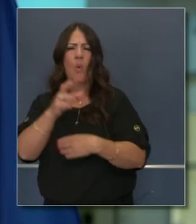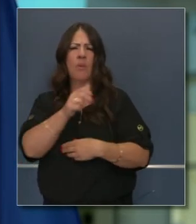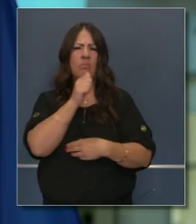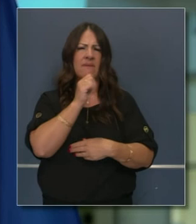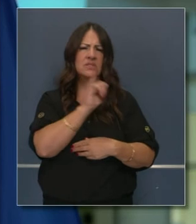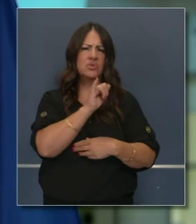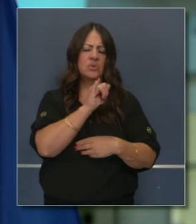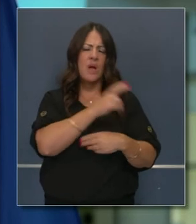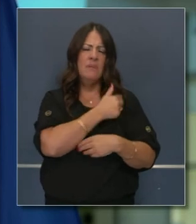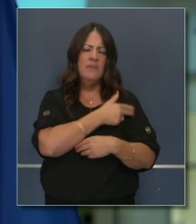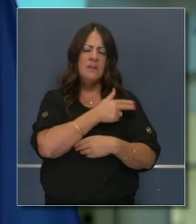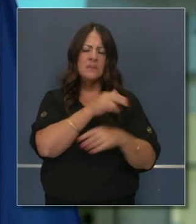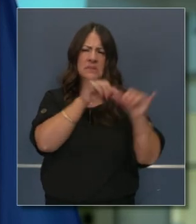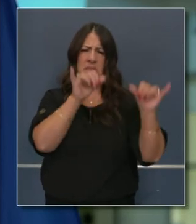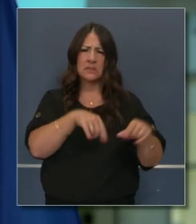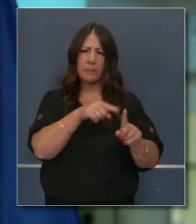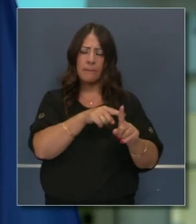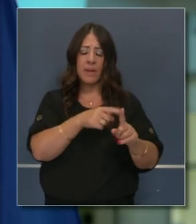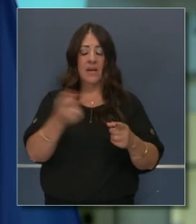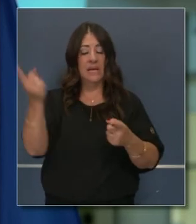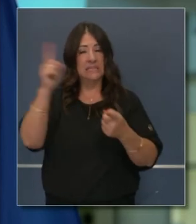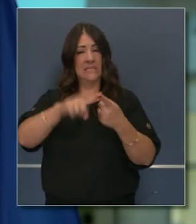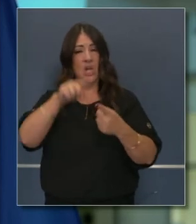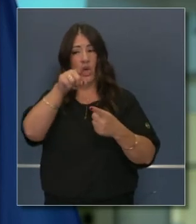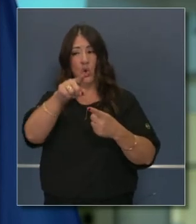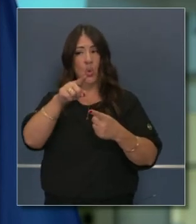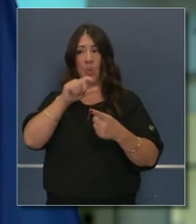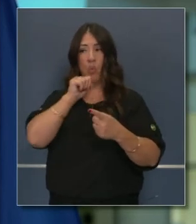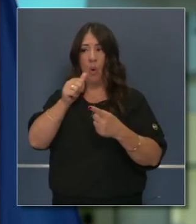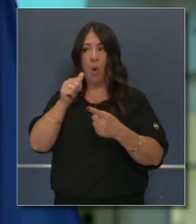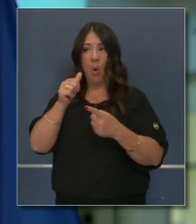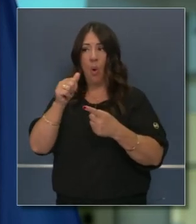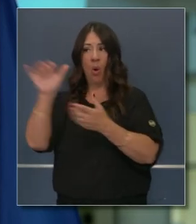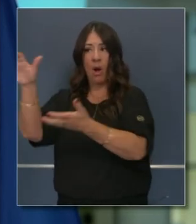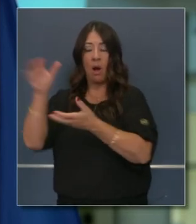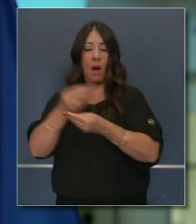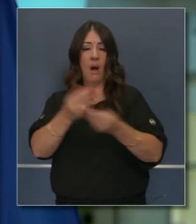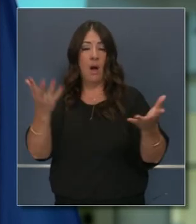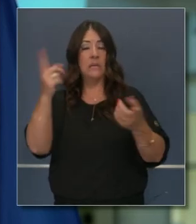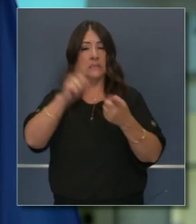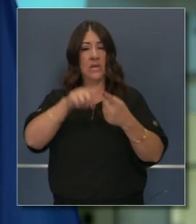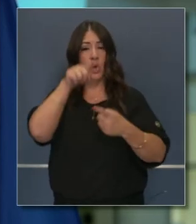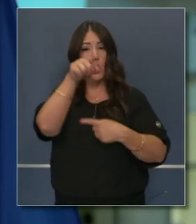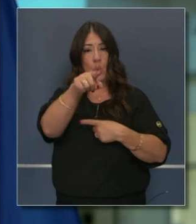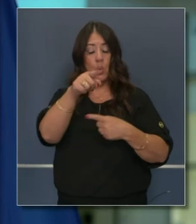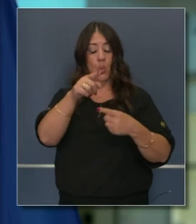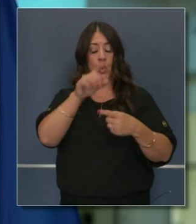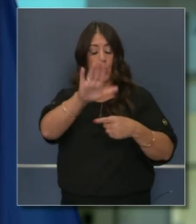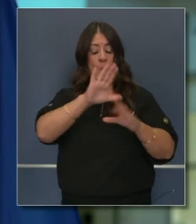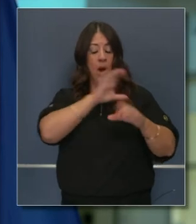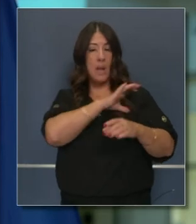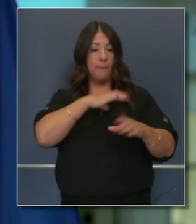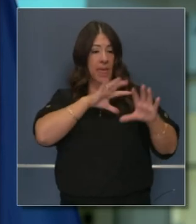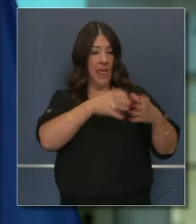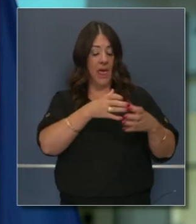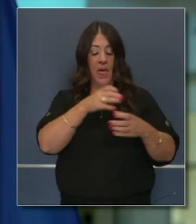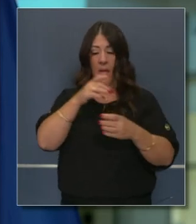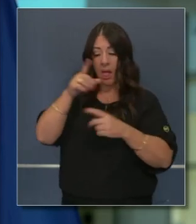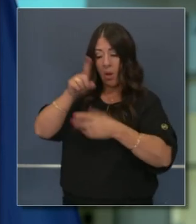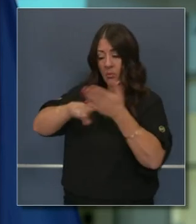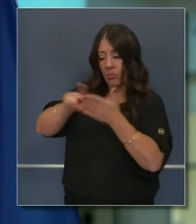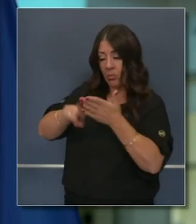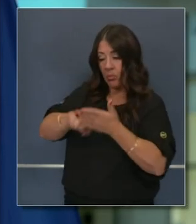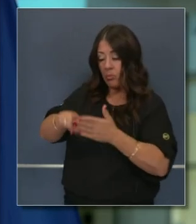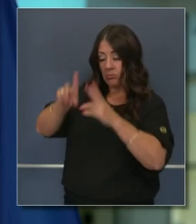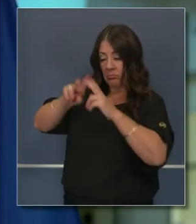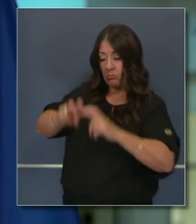o el cuidado médico privado hasta que el Estado lo repase y lo apruebe? Correcto, revisaremos. Por eso